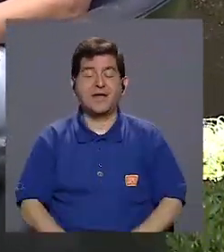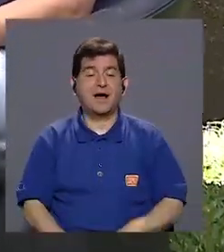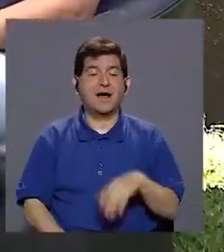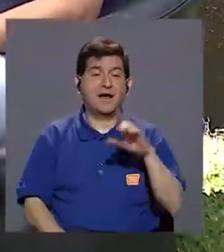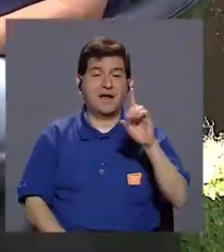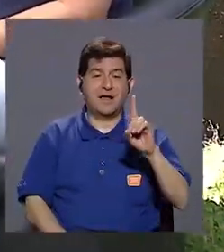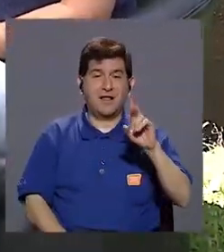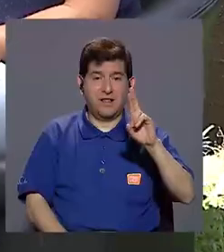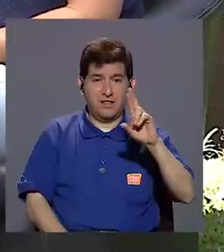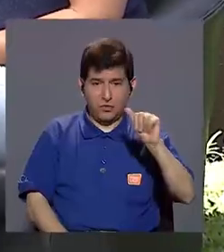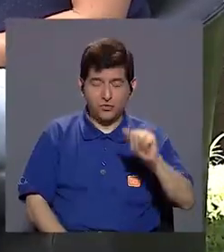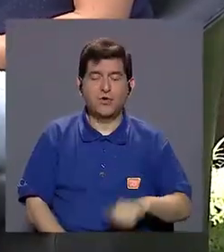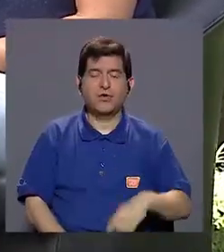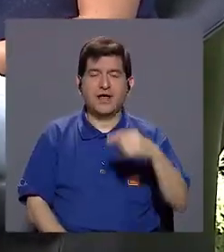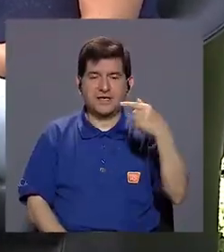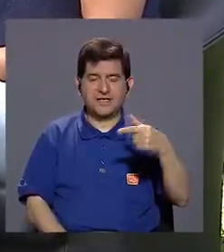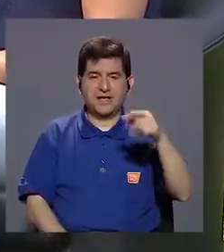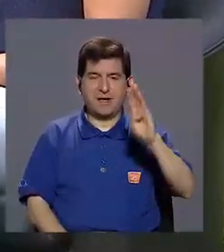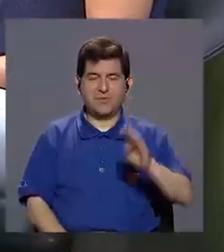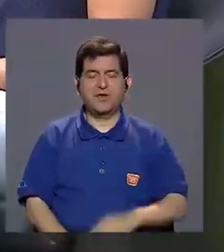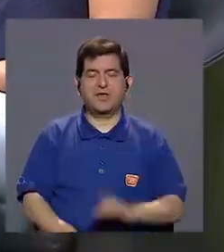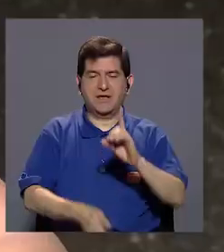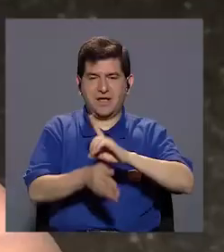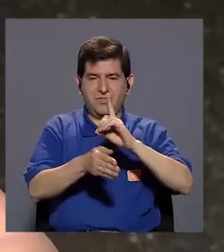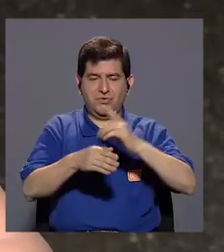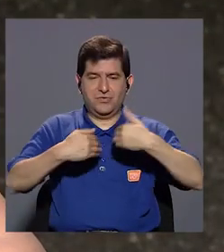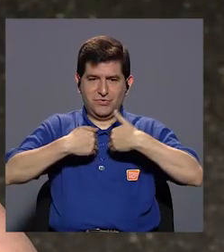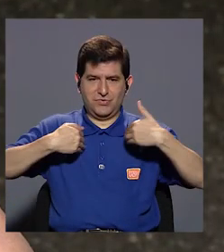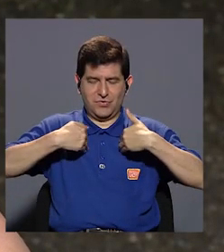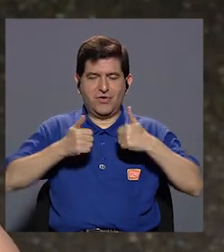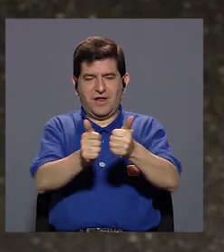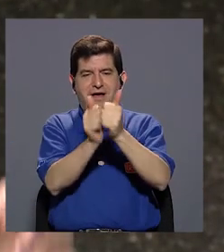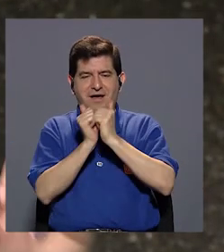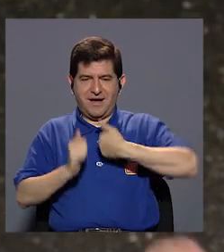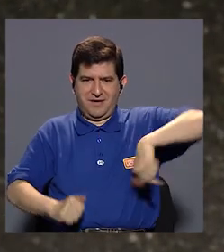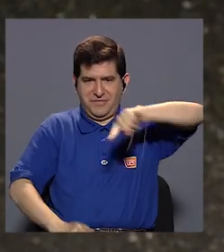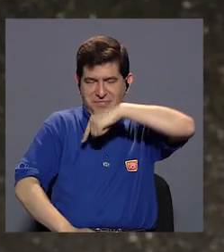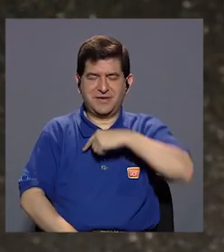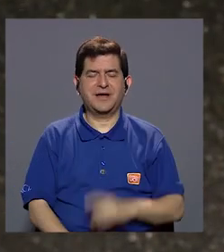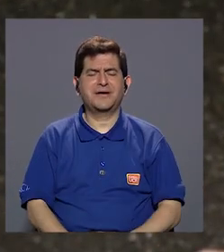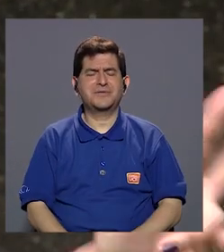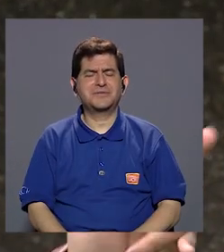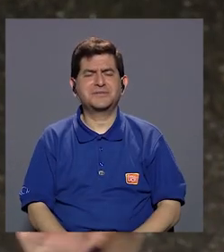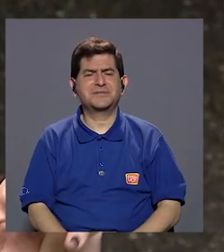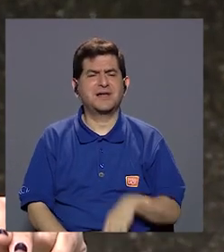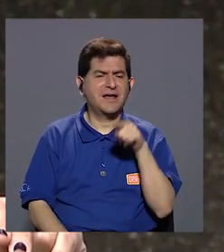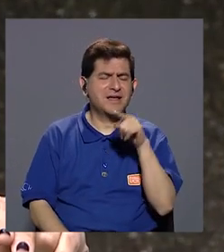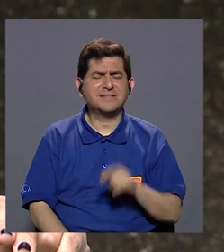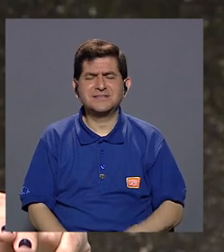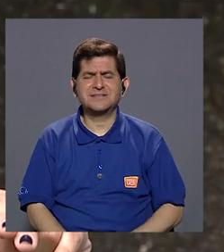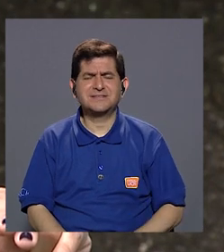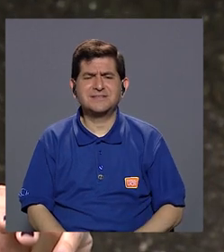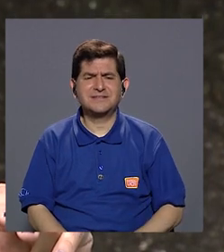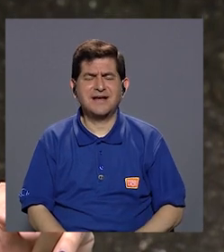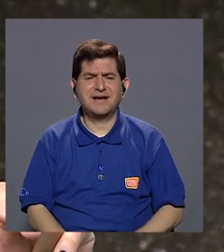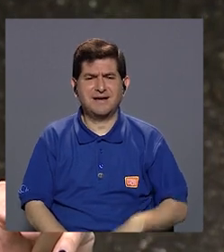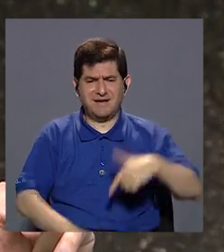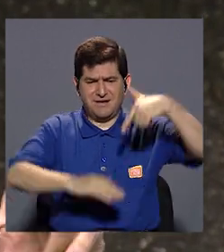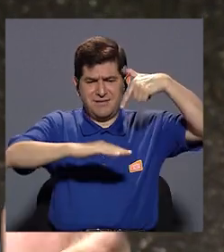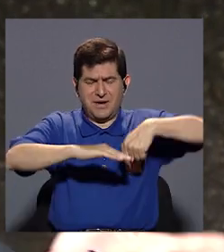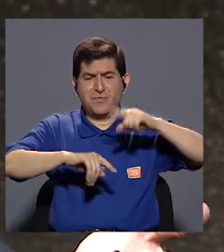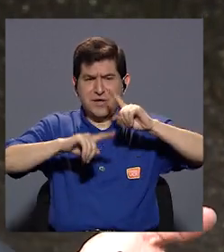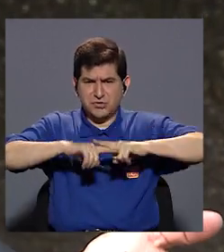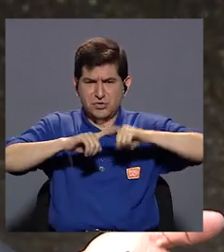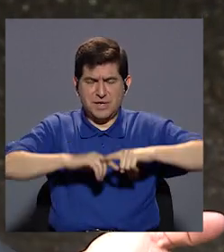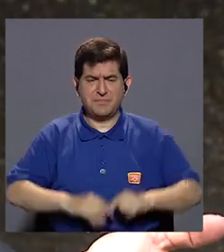doctora Gina Bonilla, que es médica veterinario. Gina, ¿la vacunación varía dependiendo